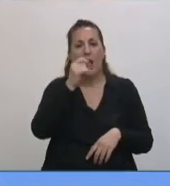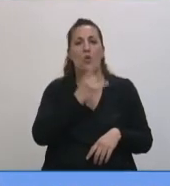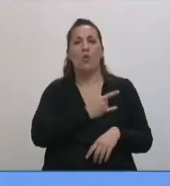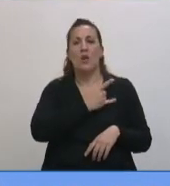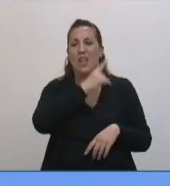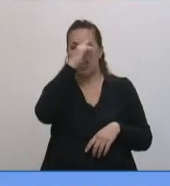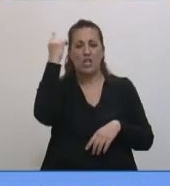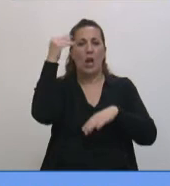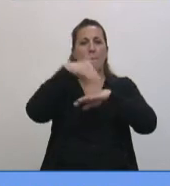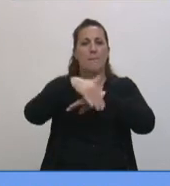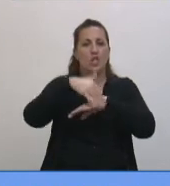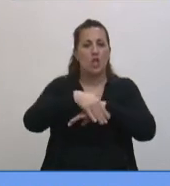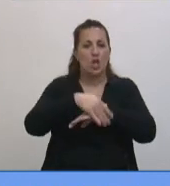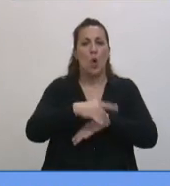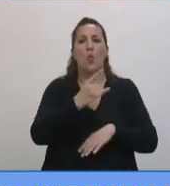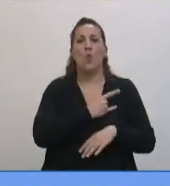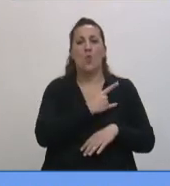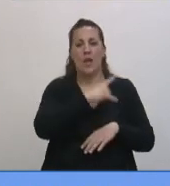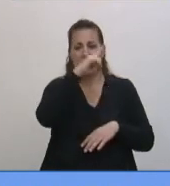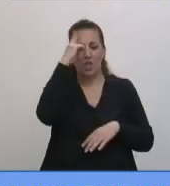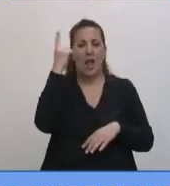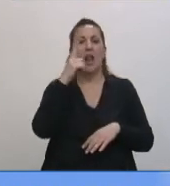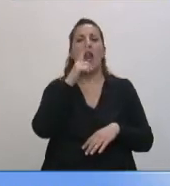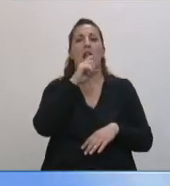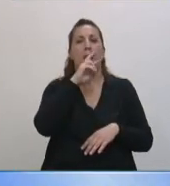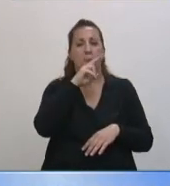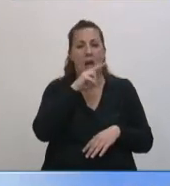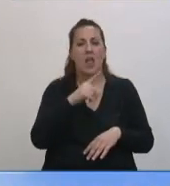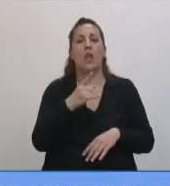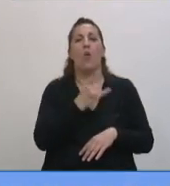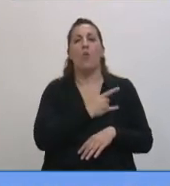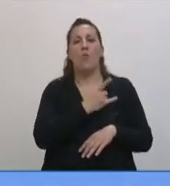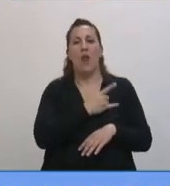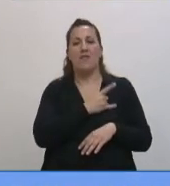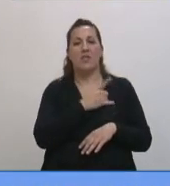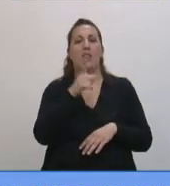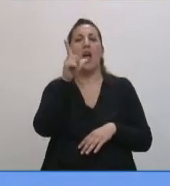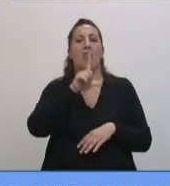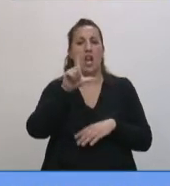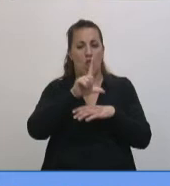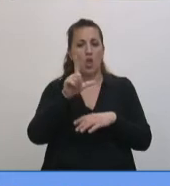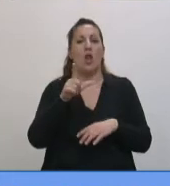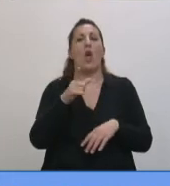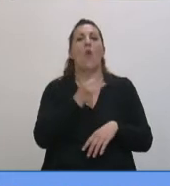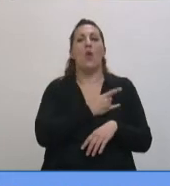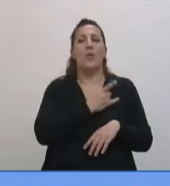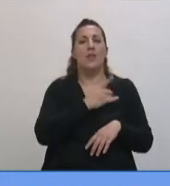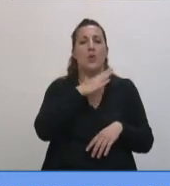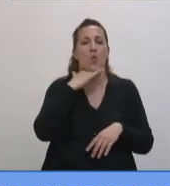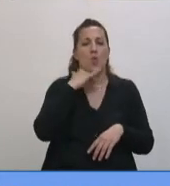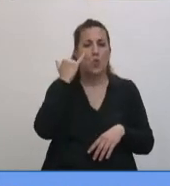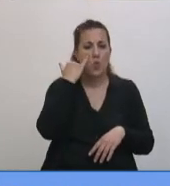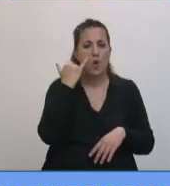Nacional de Misiones, de la Universidad Nacional de La Plata, de la Universidad del Litoral, de la Universidad de Jujuy, la